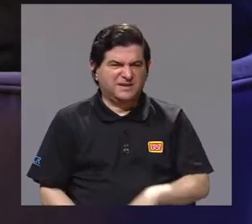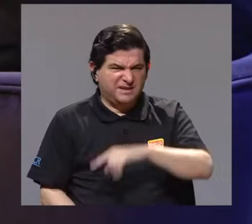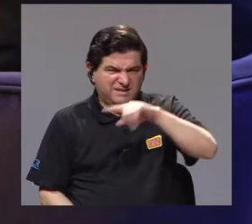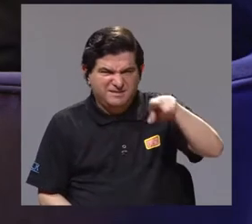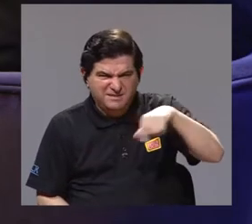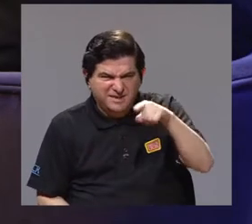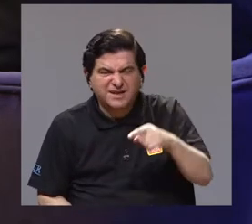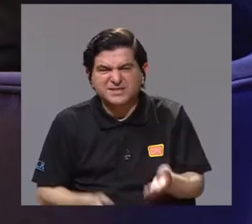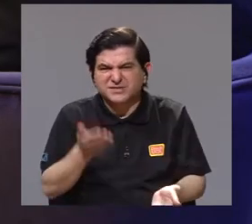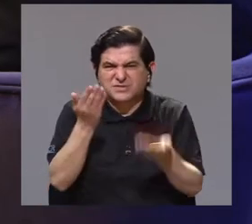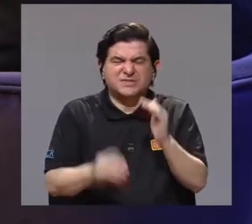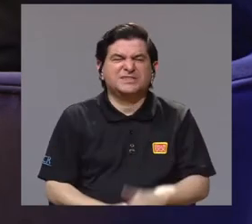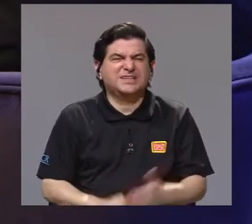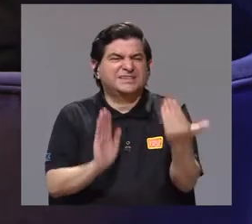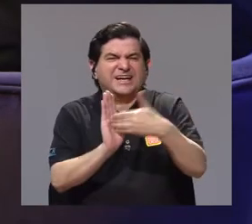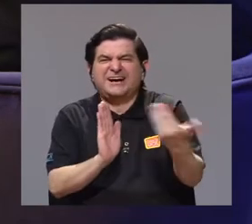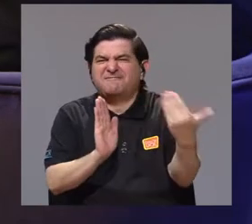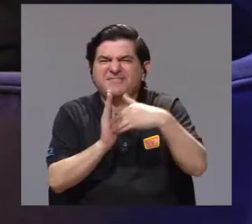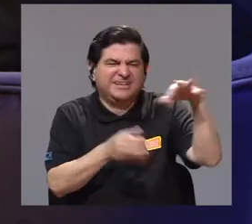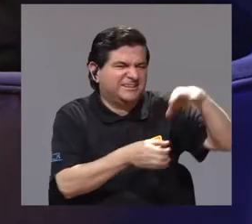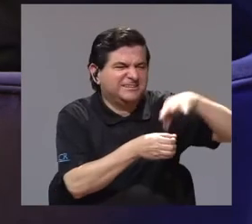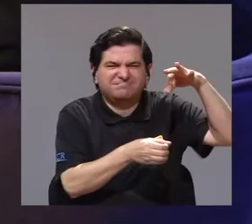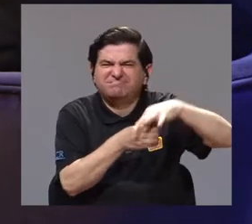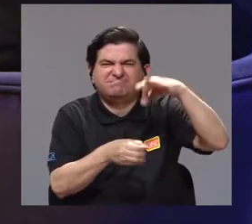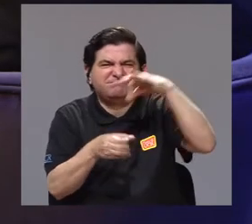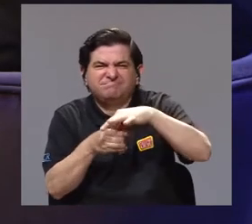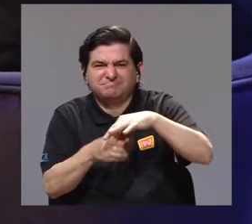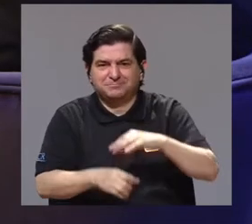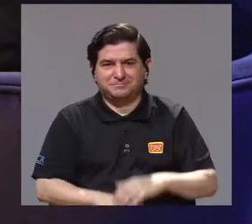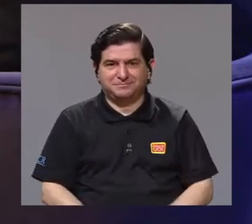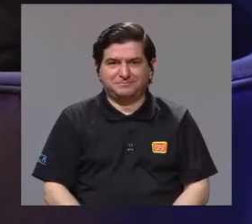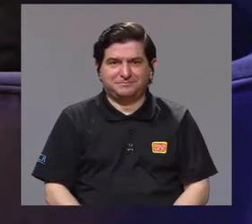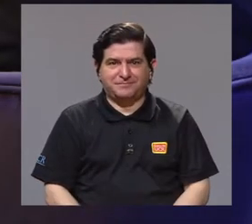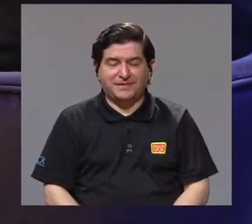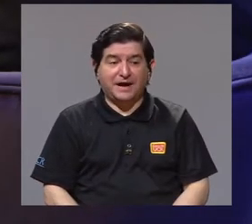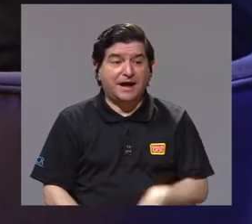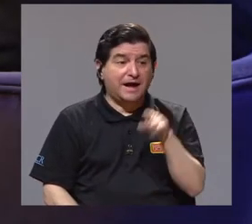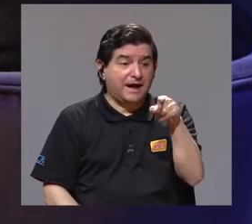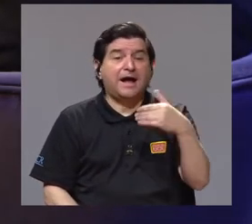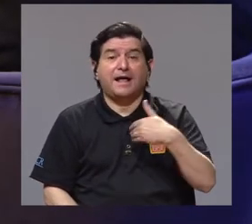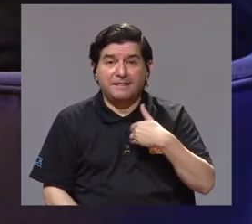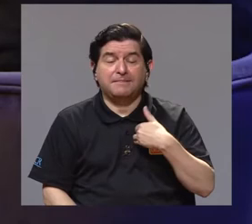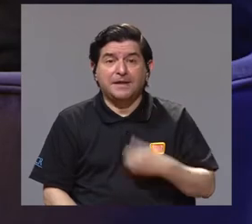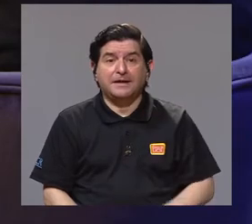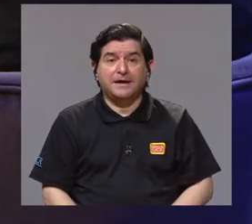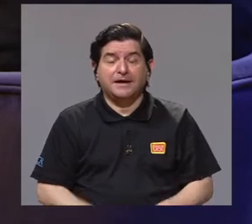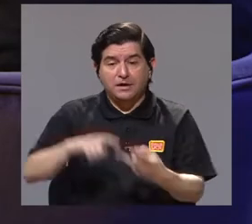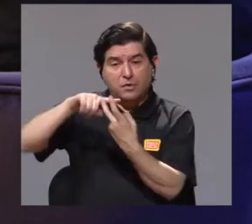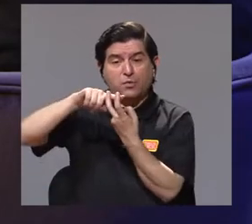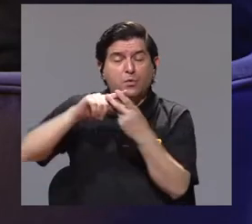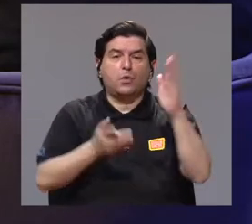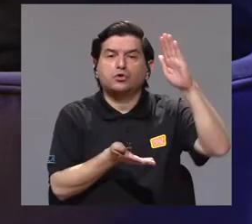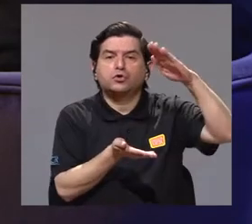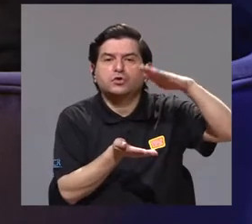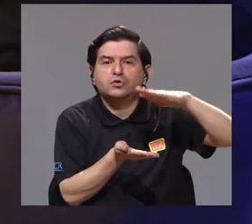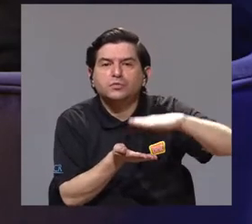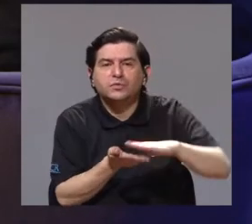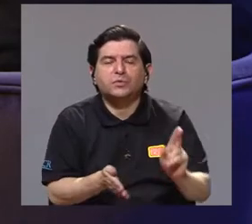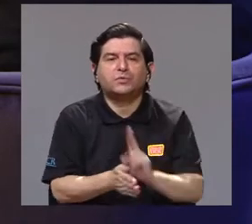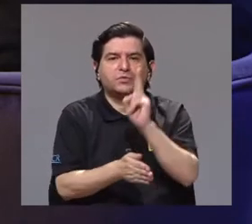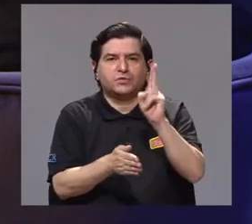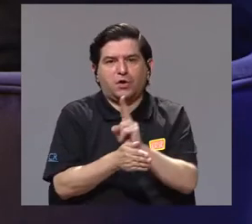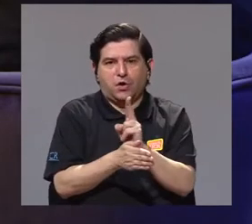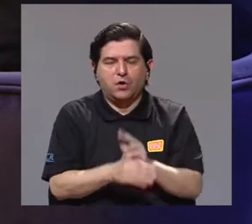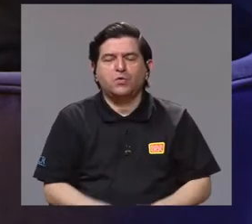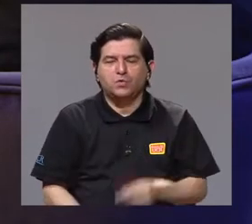y muchos de estos insectos son especies plaga en los cultivos, entonces la presencia de murciélagos reduce tener